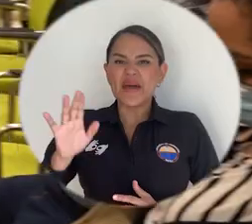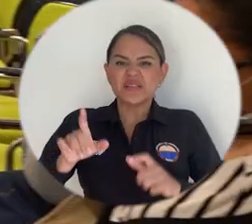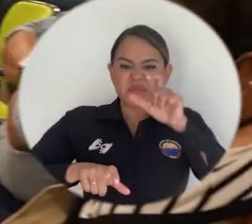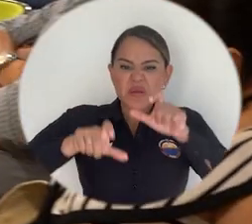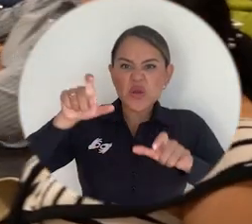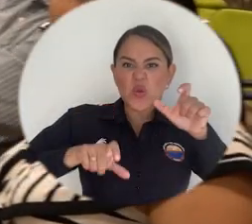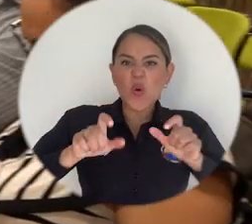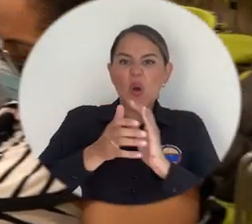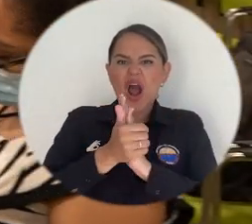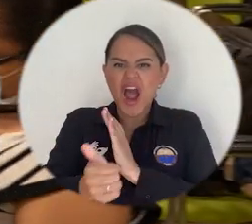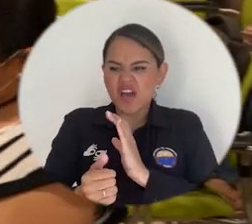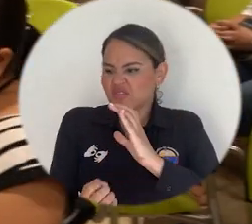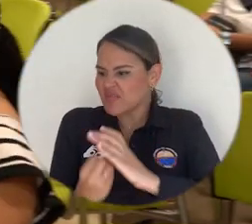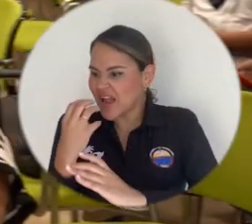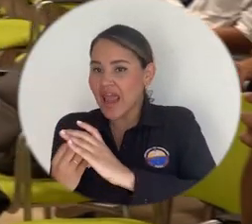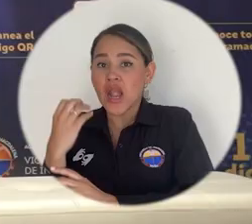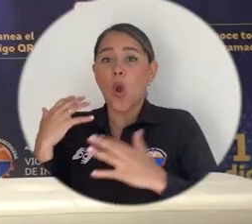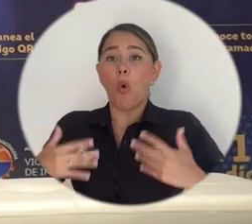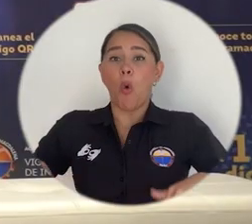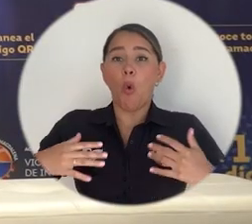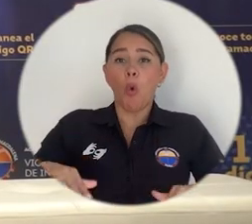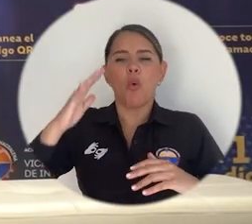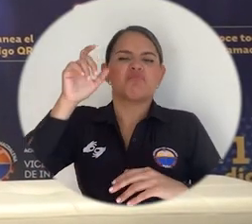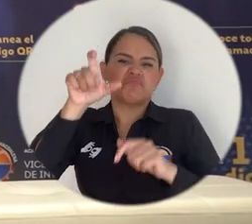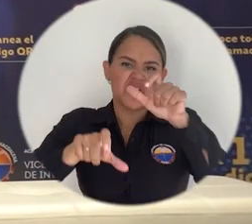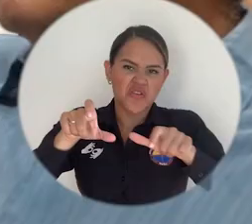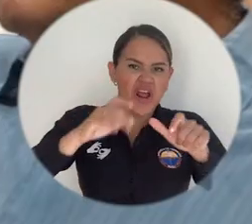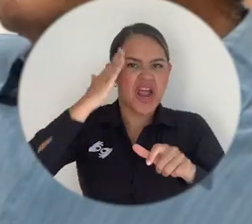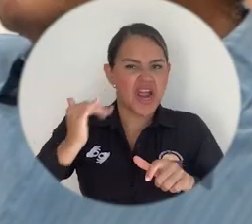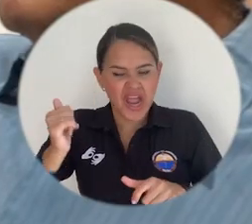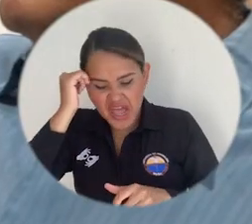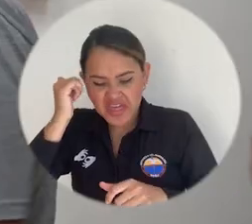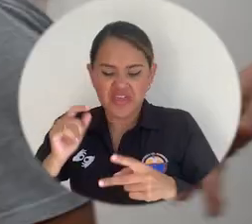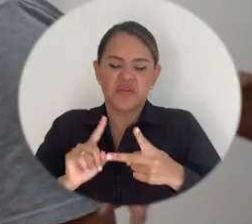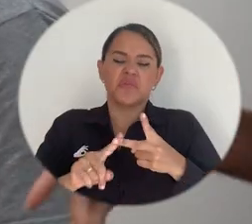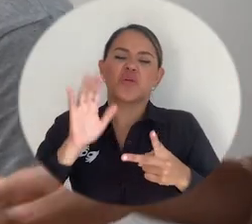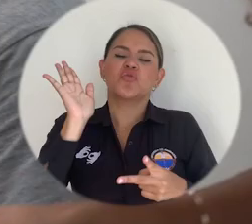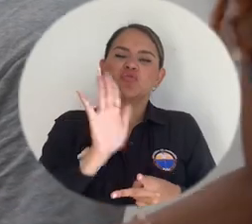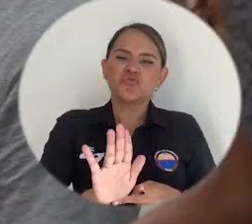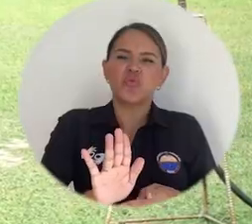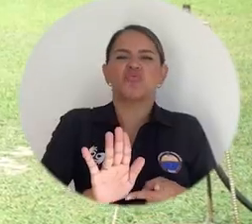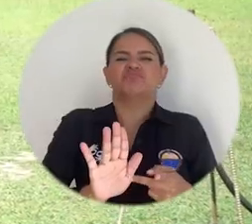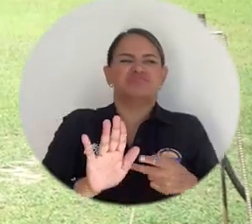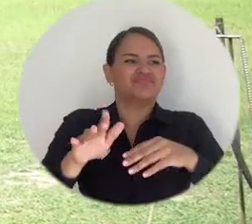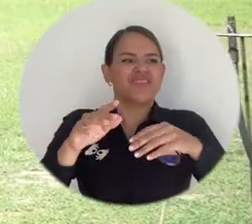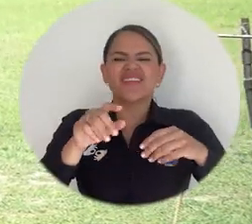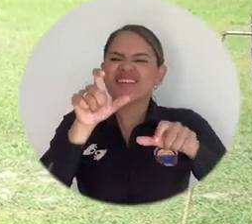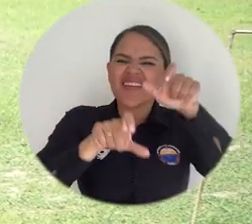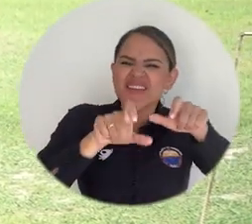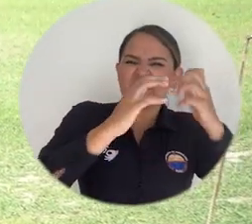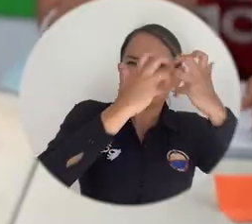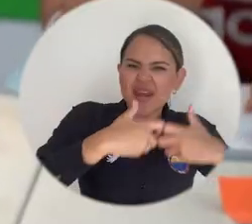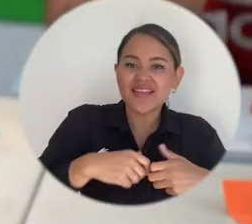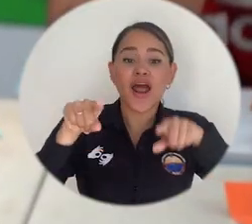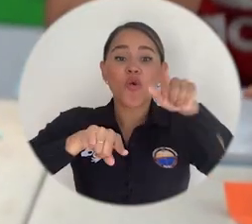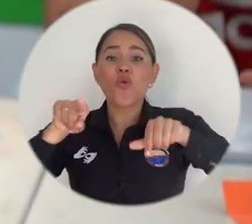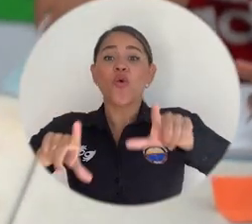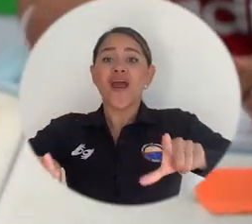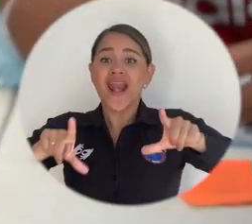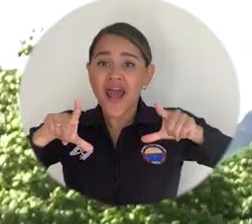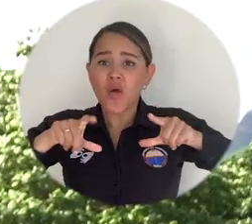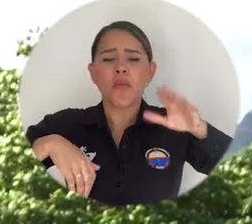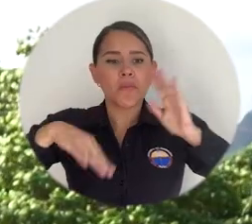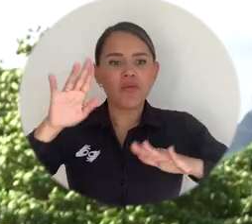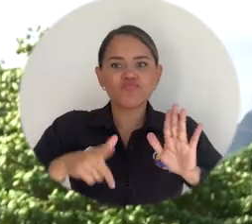El potencial y la capacidad de creación de académicos, investigadores, emprendedores, estudiantes y graduados de la Universidad de